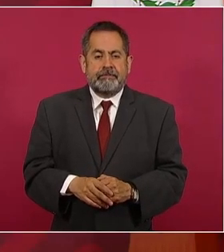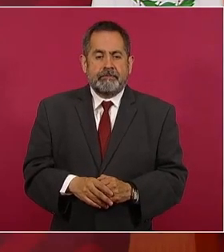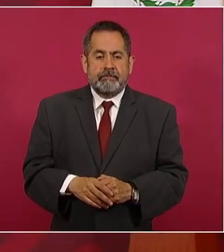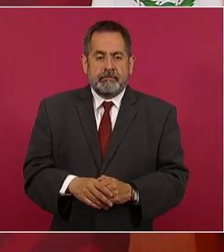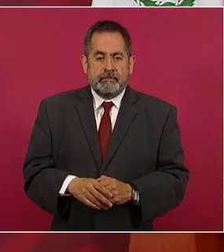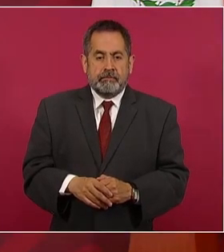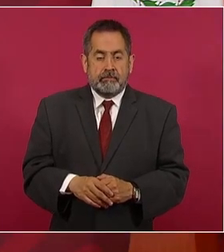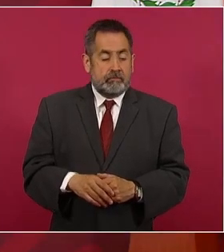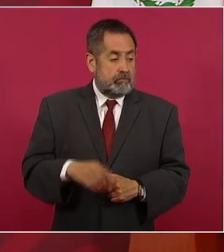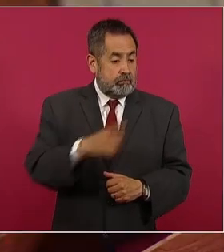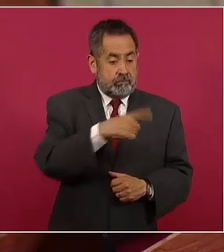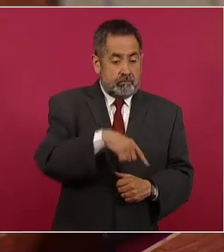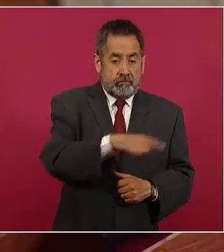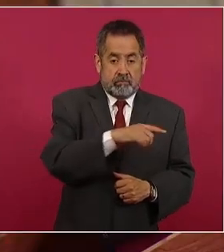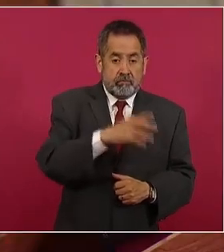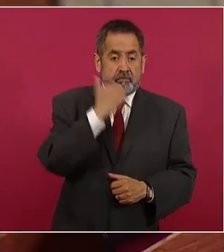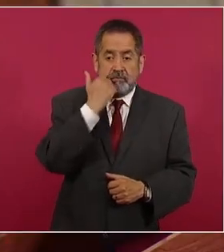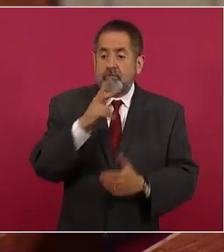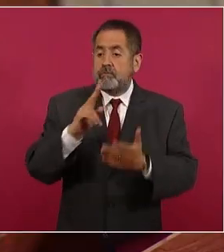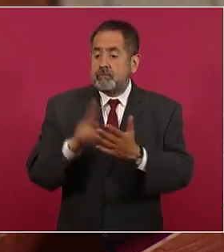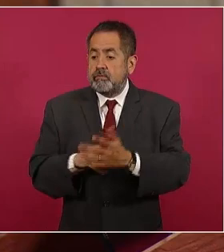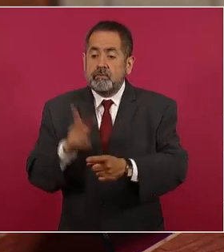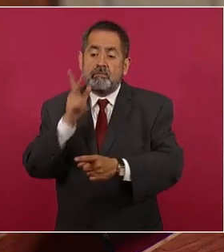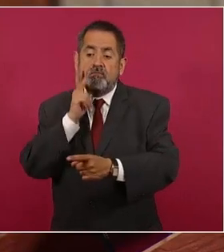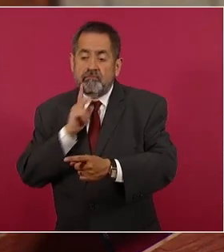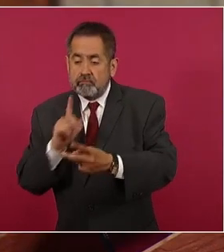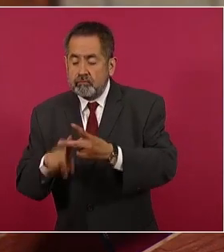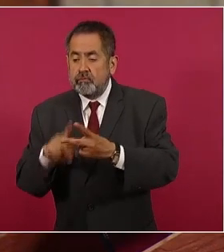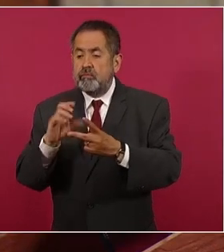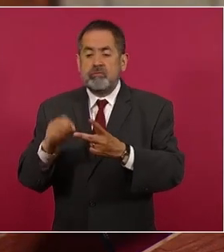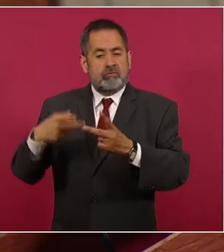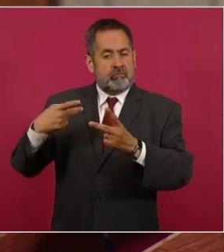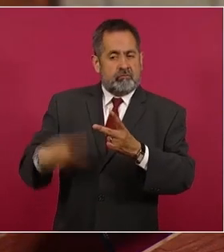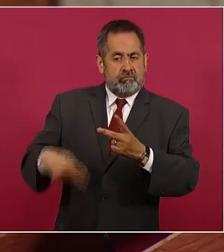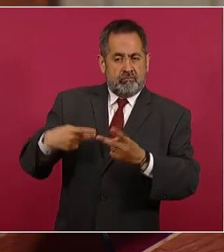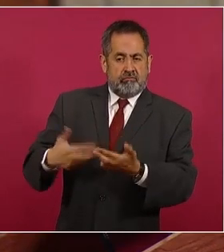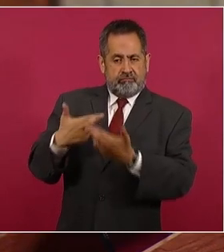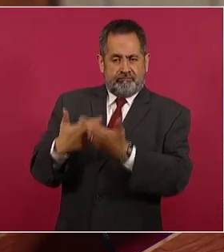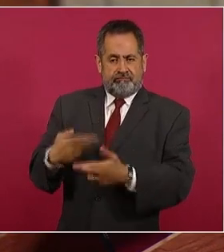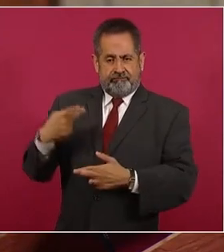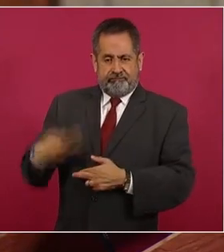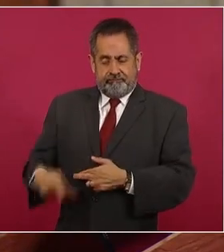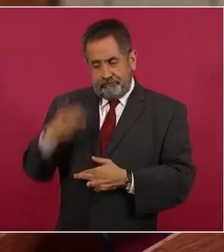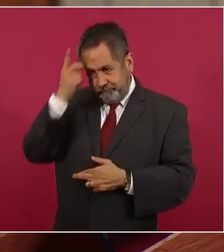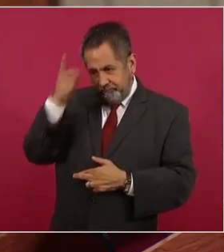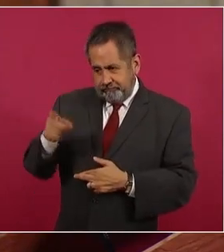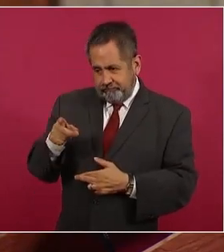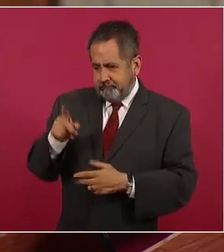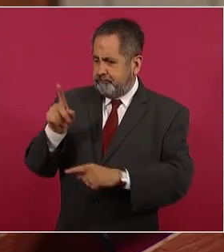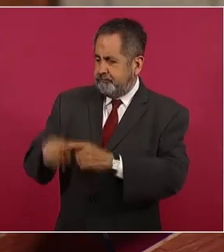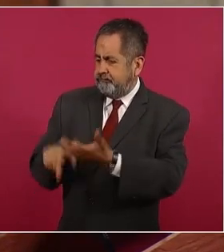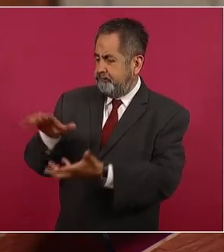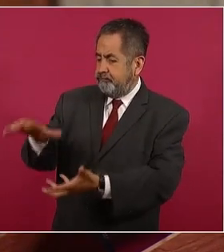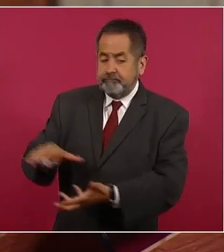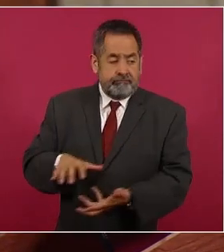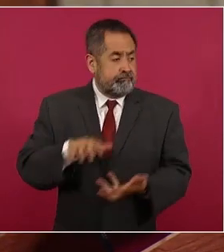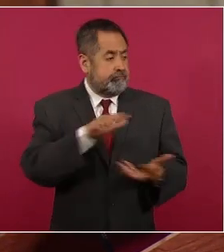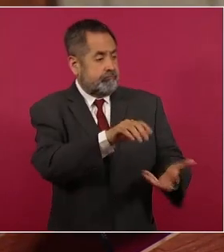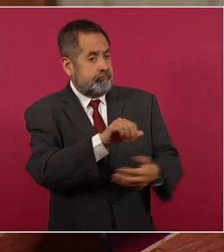Entregar de nuevo el petróleo y nuestros recursos a los inversionistas extranjeros.